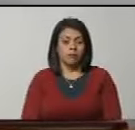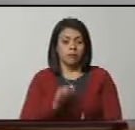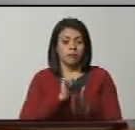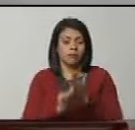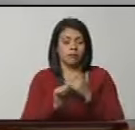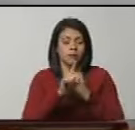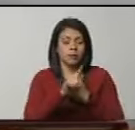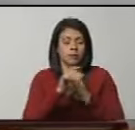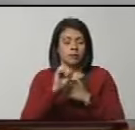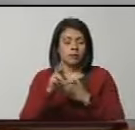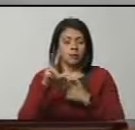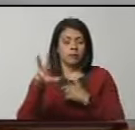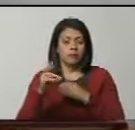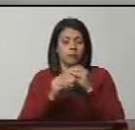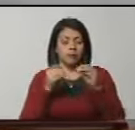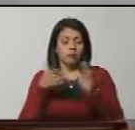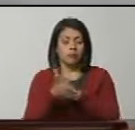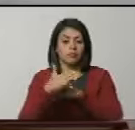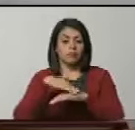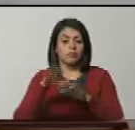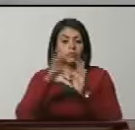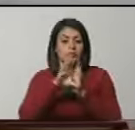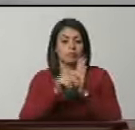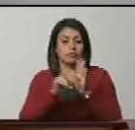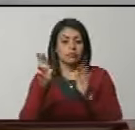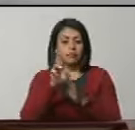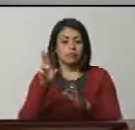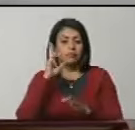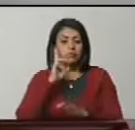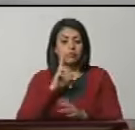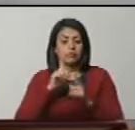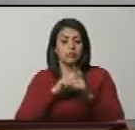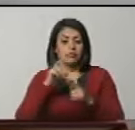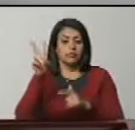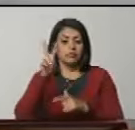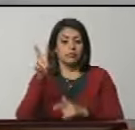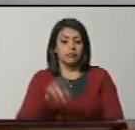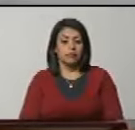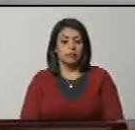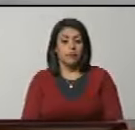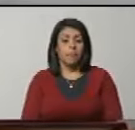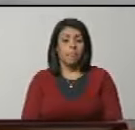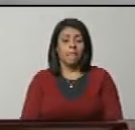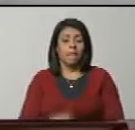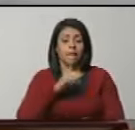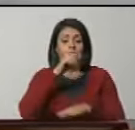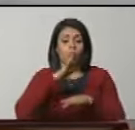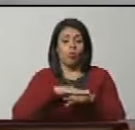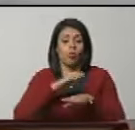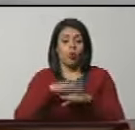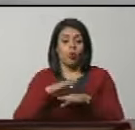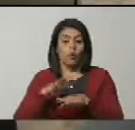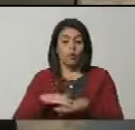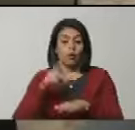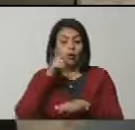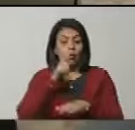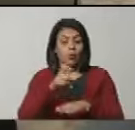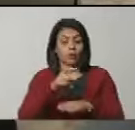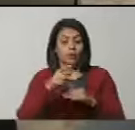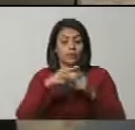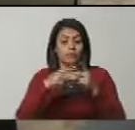artículo 130 de la Constitución de la República Bolivariana de Venezuela para que los delitos contra la soberanía,